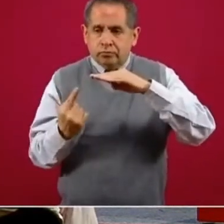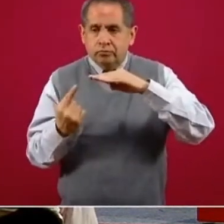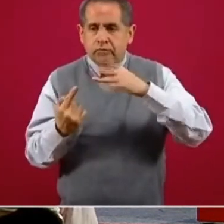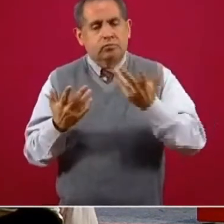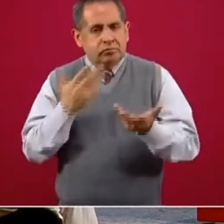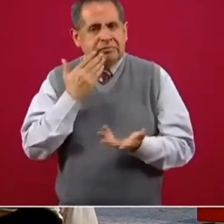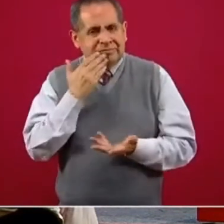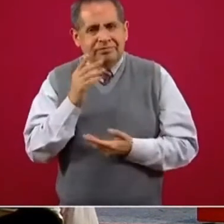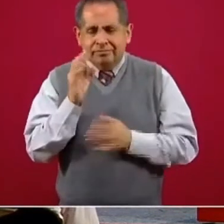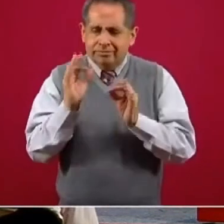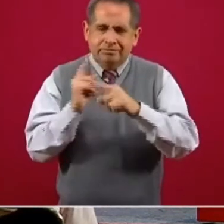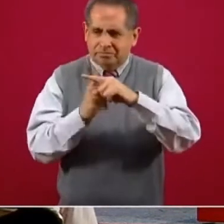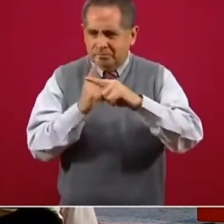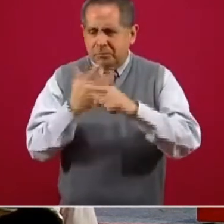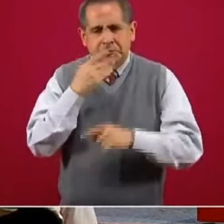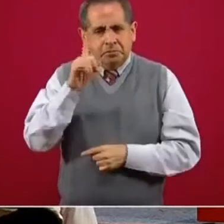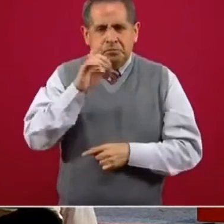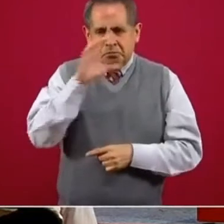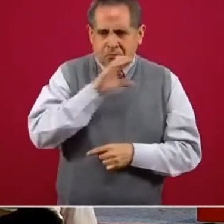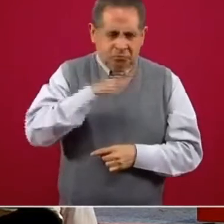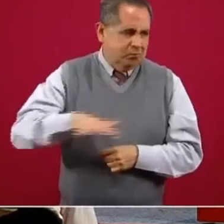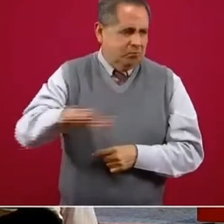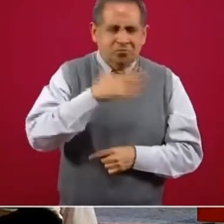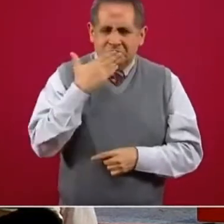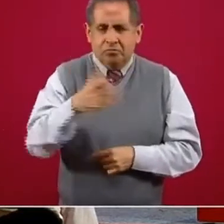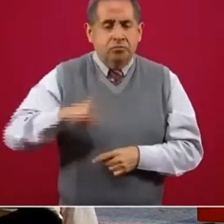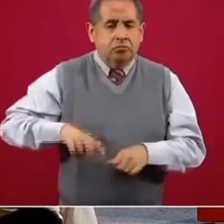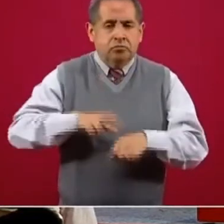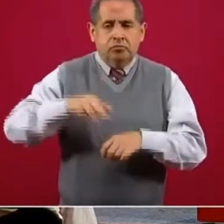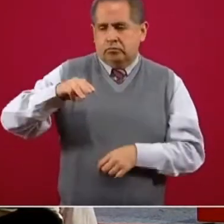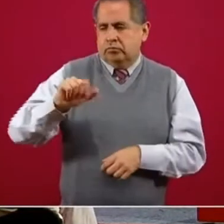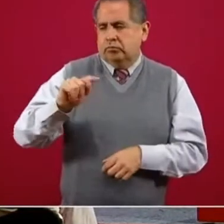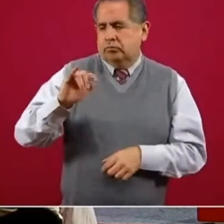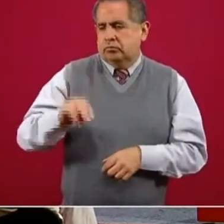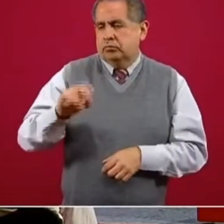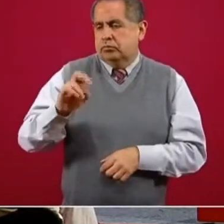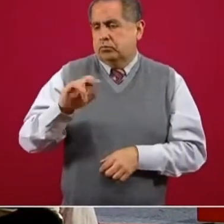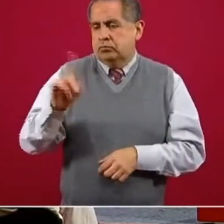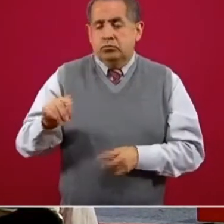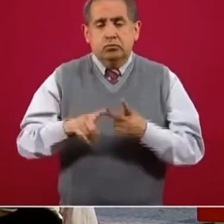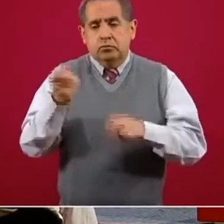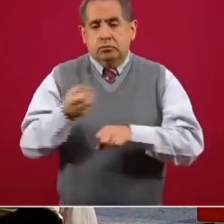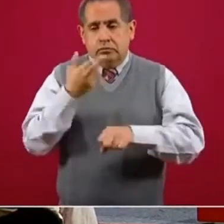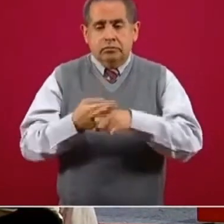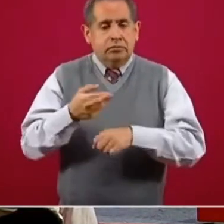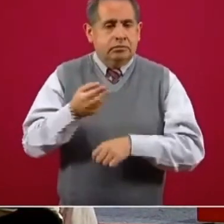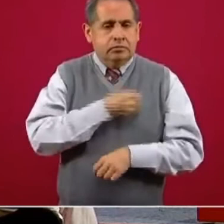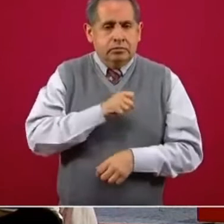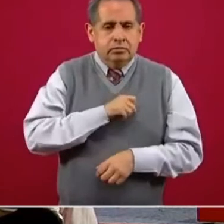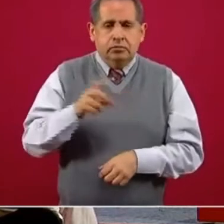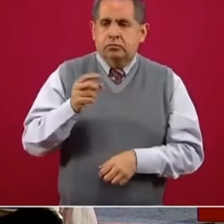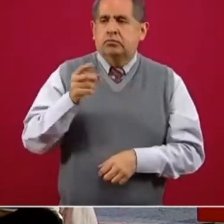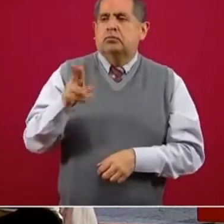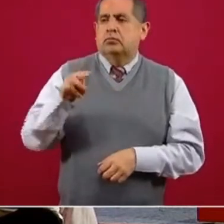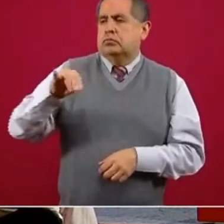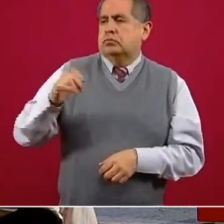reconocemos, insisto, a la sociedad hidrocálida, al gobernador Martín Orozco, al doctor Pisa, secretario de Salud, al doctor